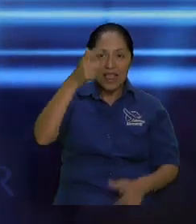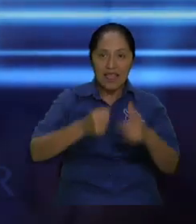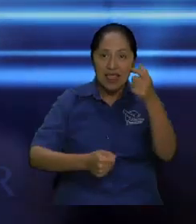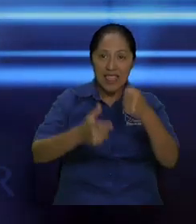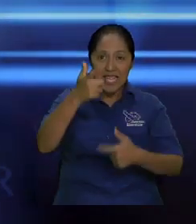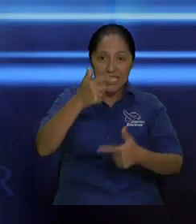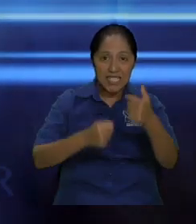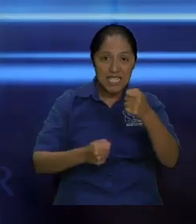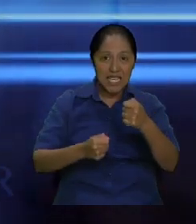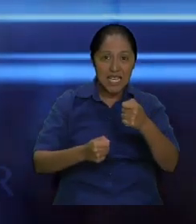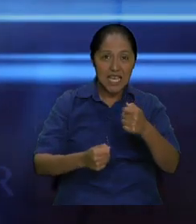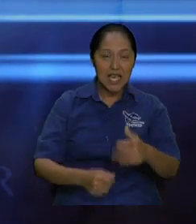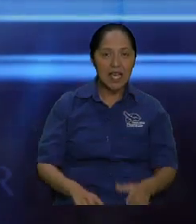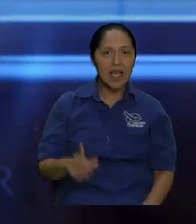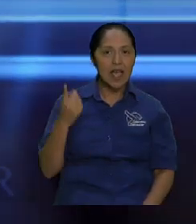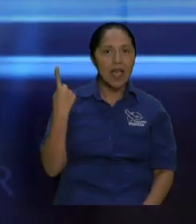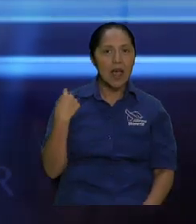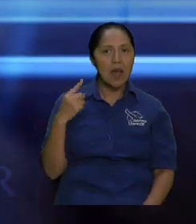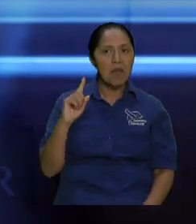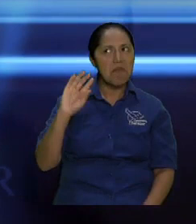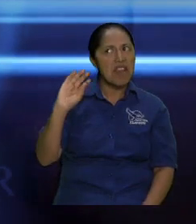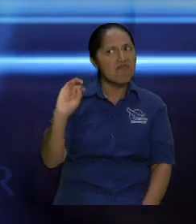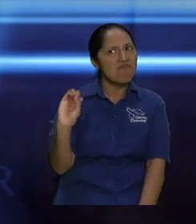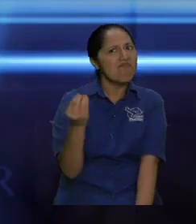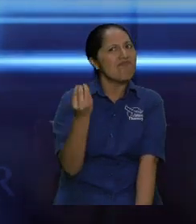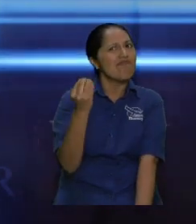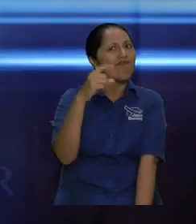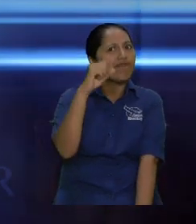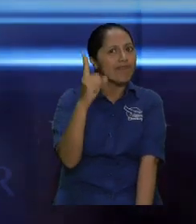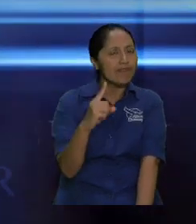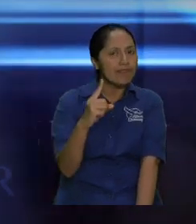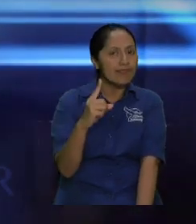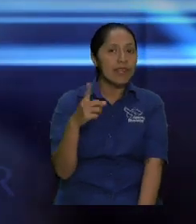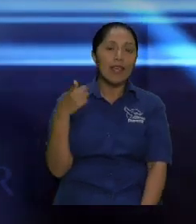para que crezcáis por esa palabra